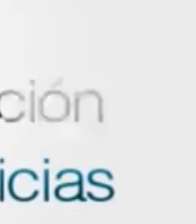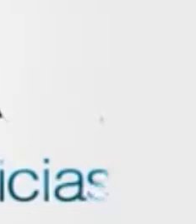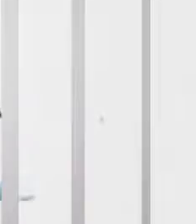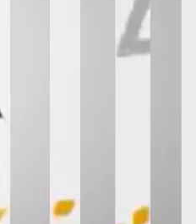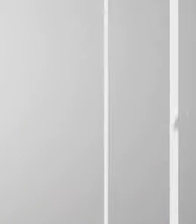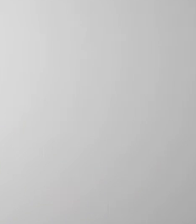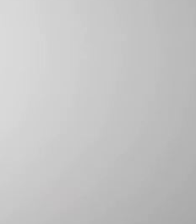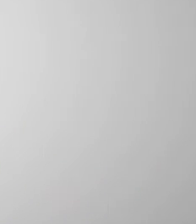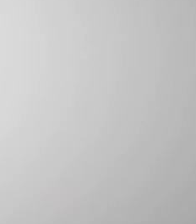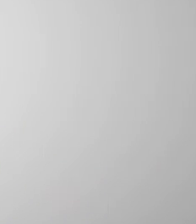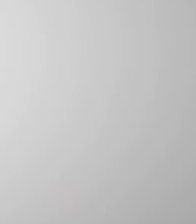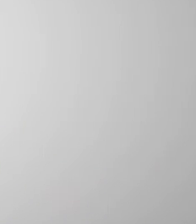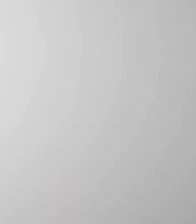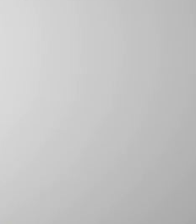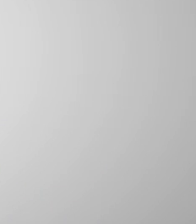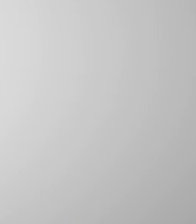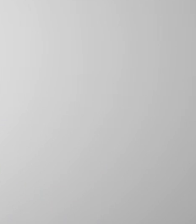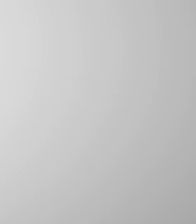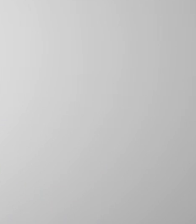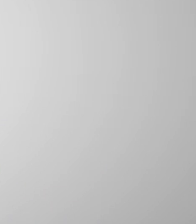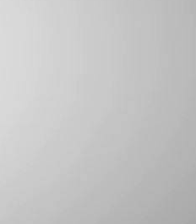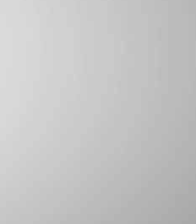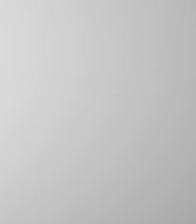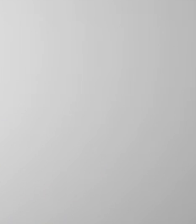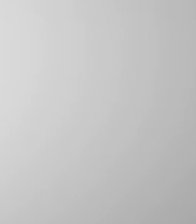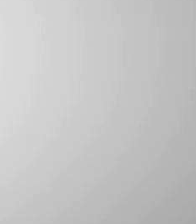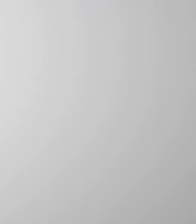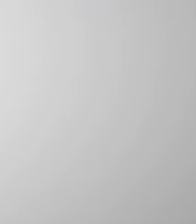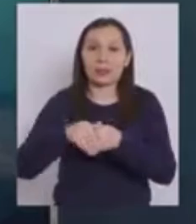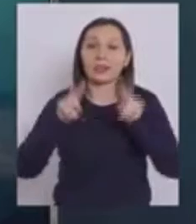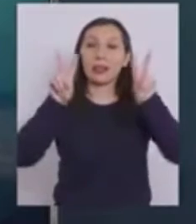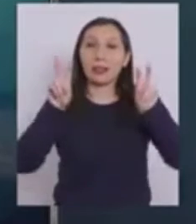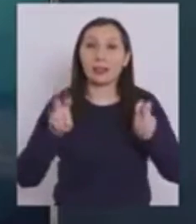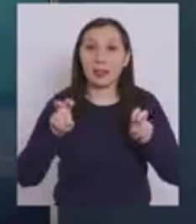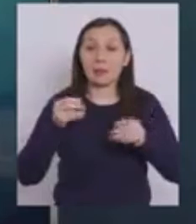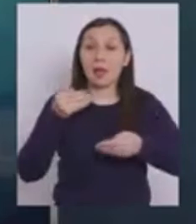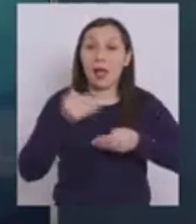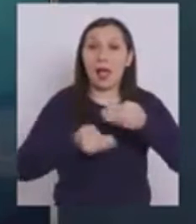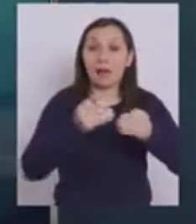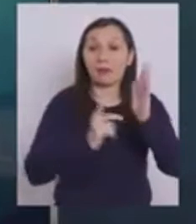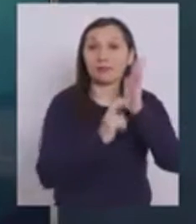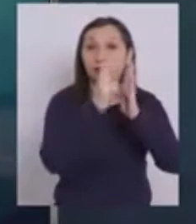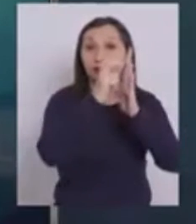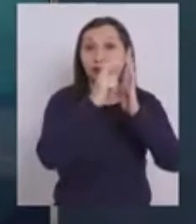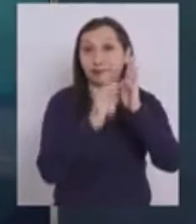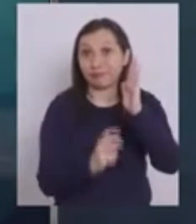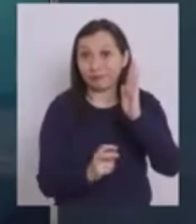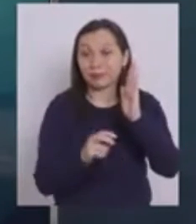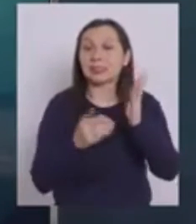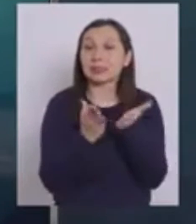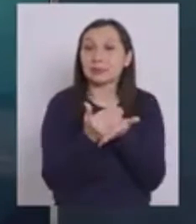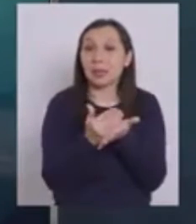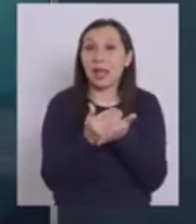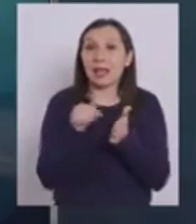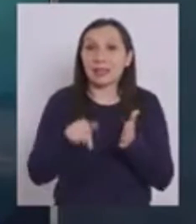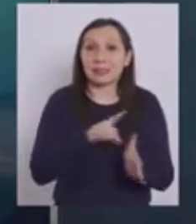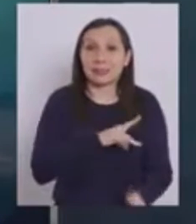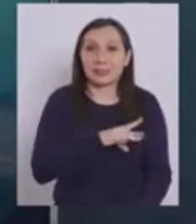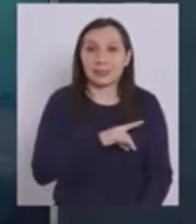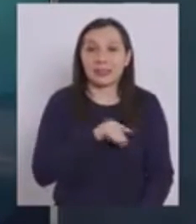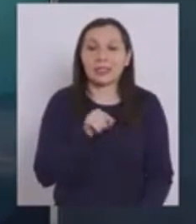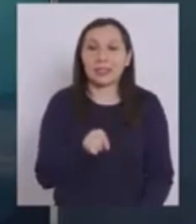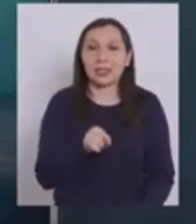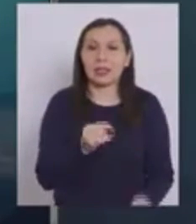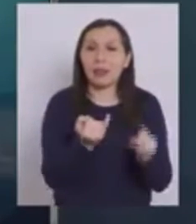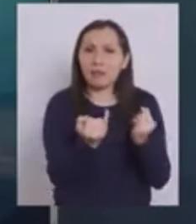Maray TV, la señal televisiva de Atacama En relación a los avances y retrocesos del plan Paso a Paso en